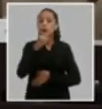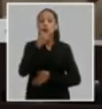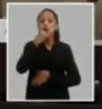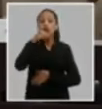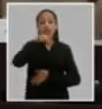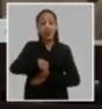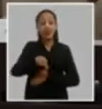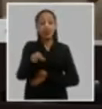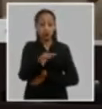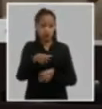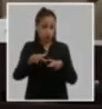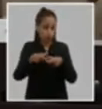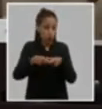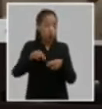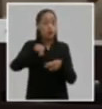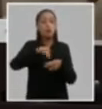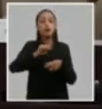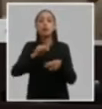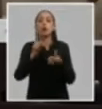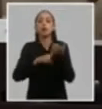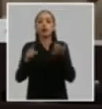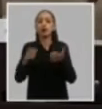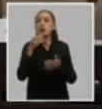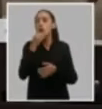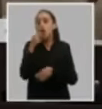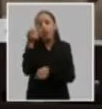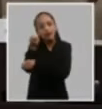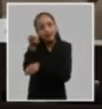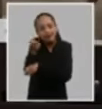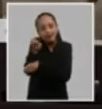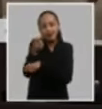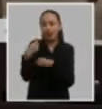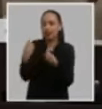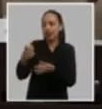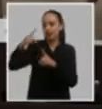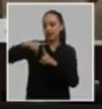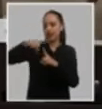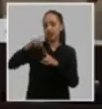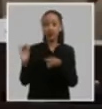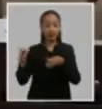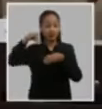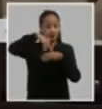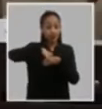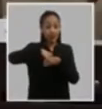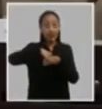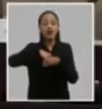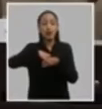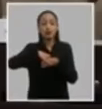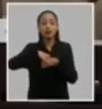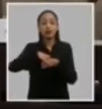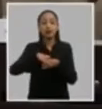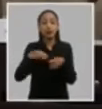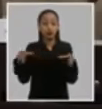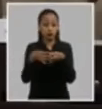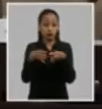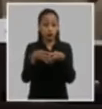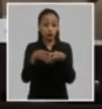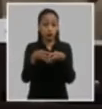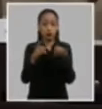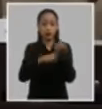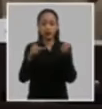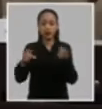también atraer darle tareas formarlo que integre la dirección del núcleo del partido a veces vemos secretarios